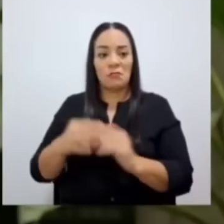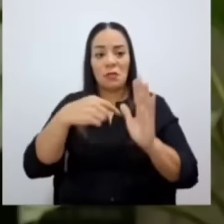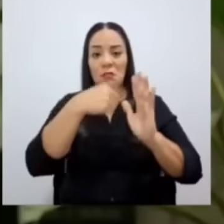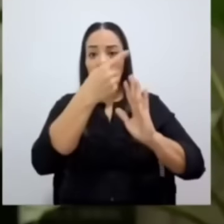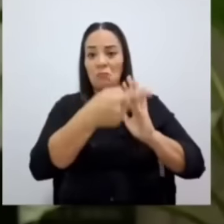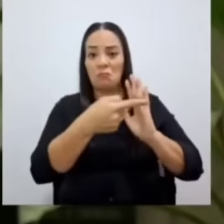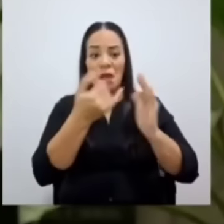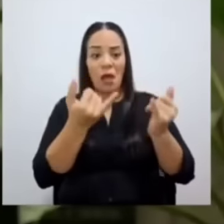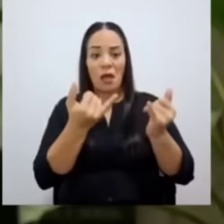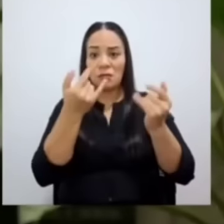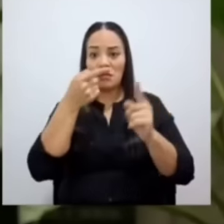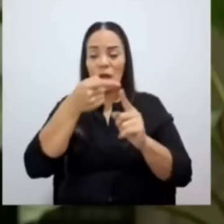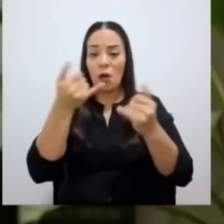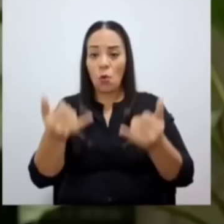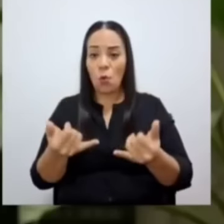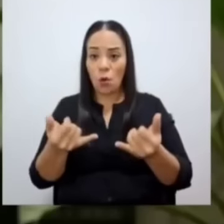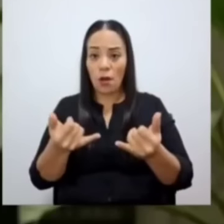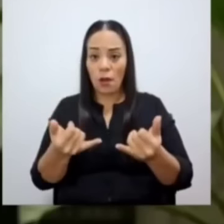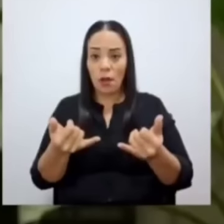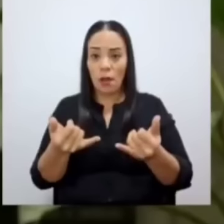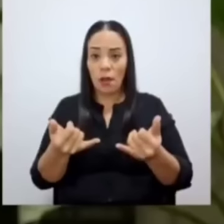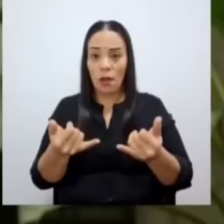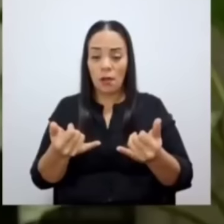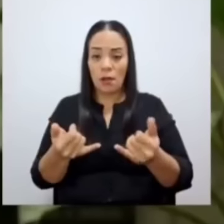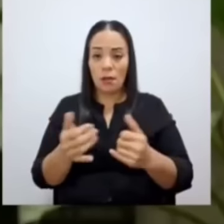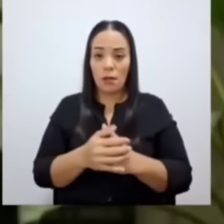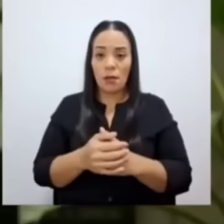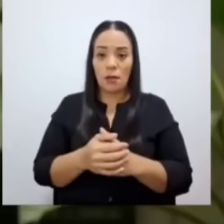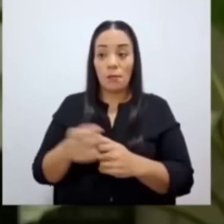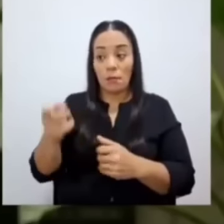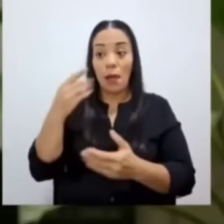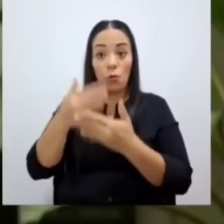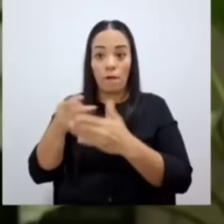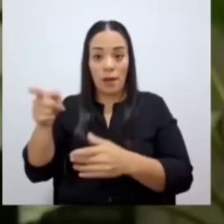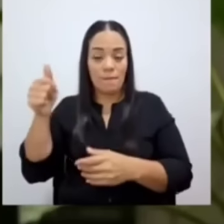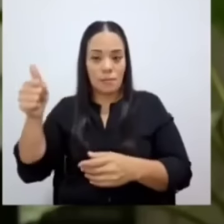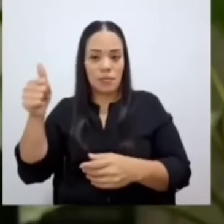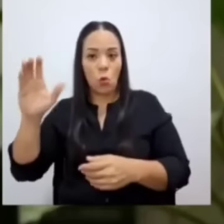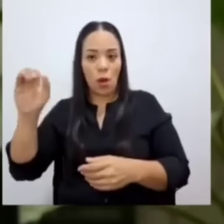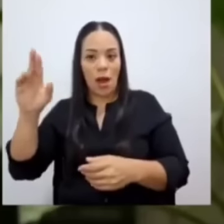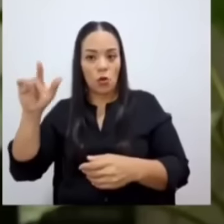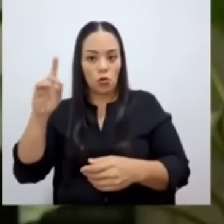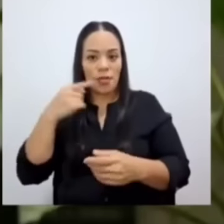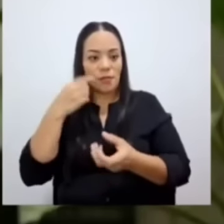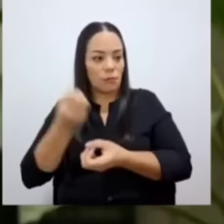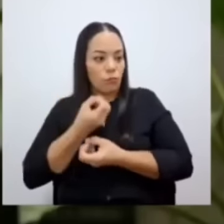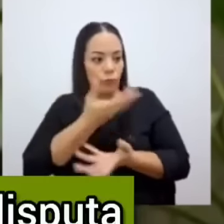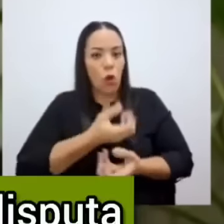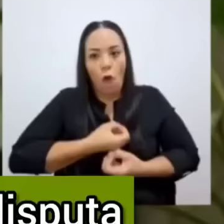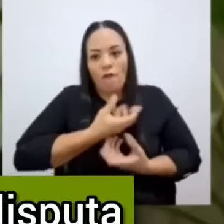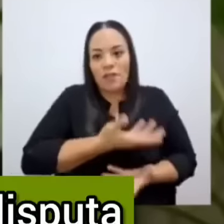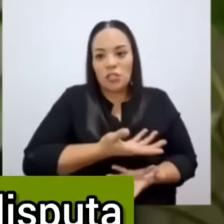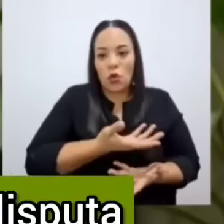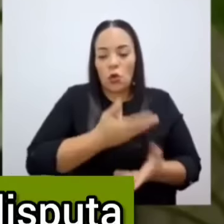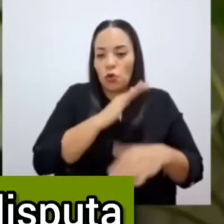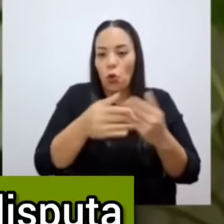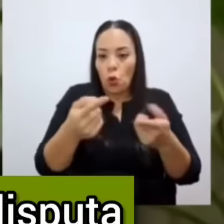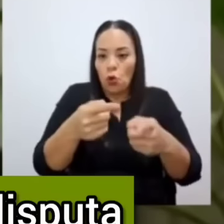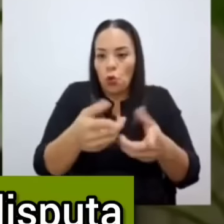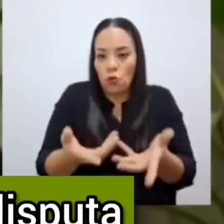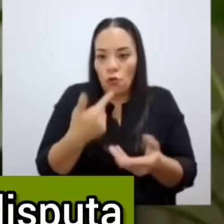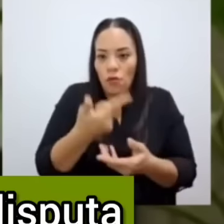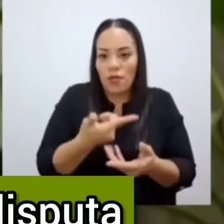con confesión de parte, relevo de prueba, porque él lo está diciendo, todo lo que ocurrió